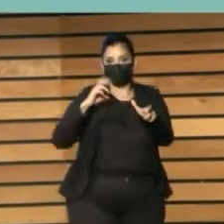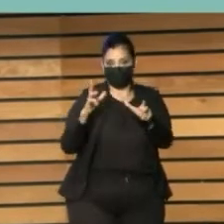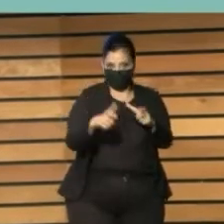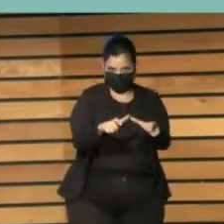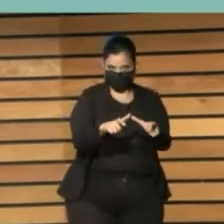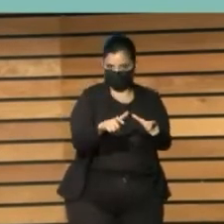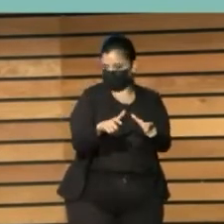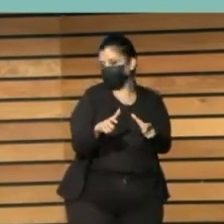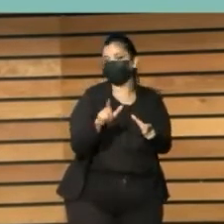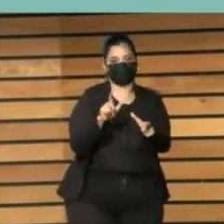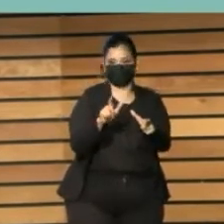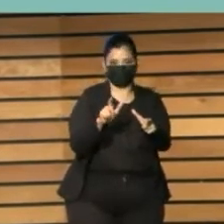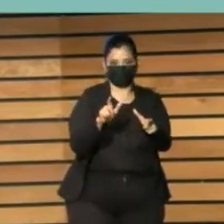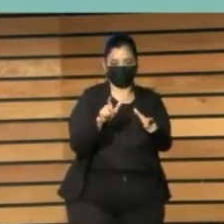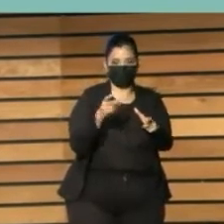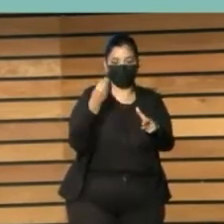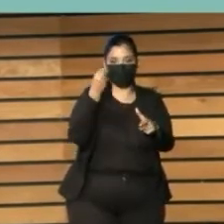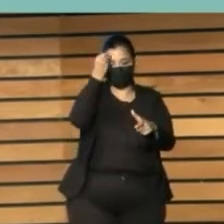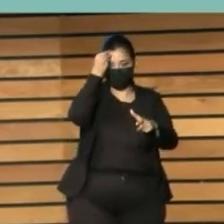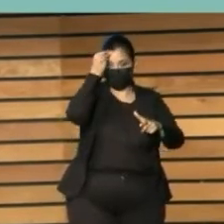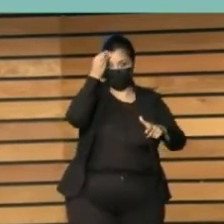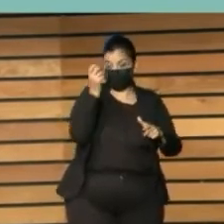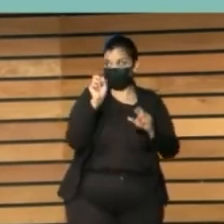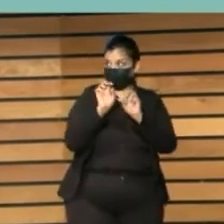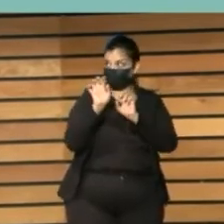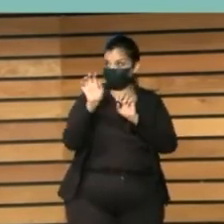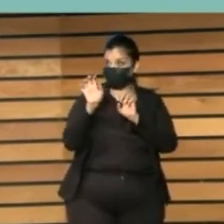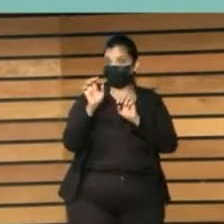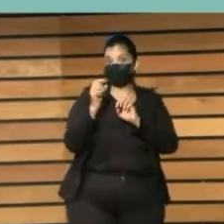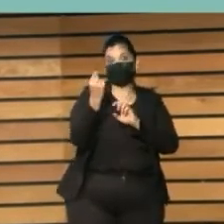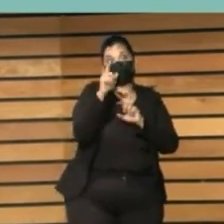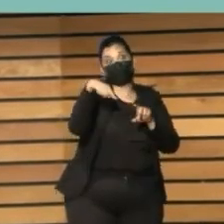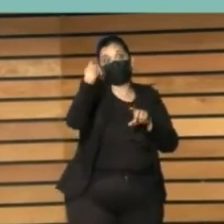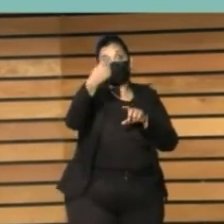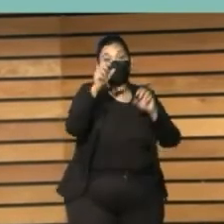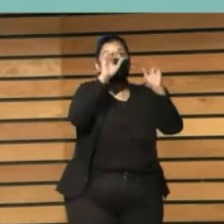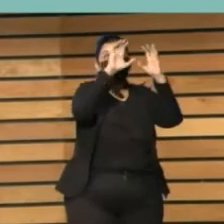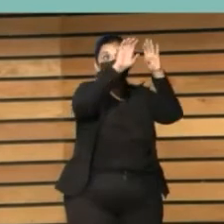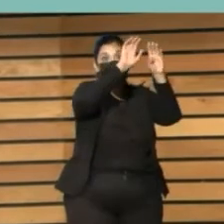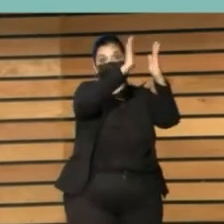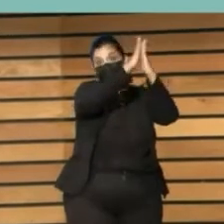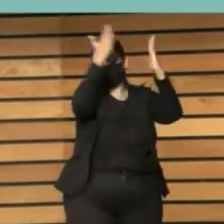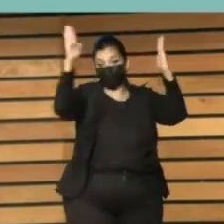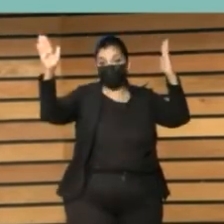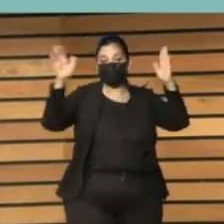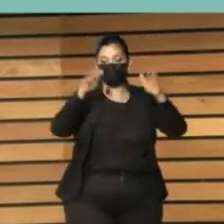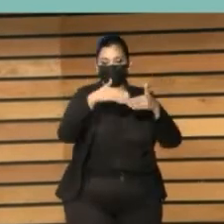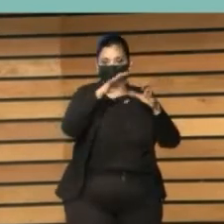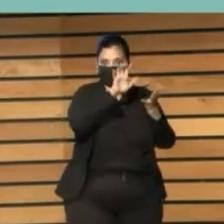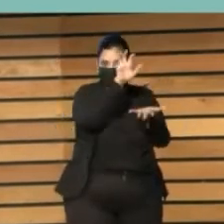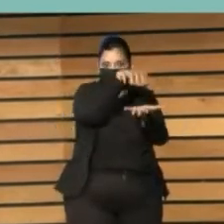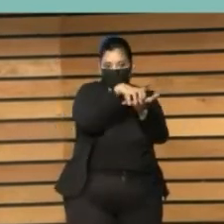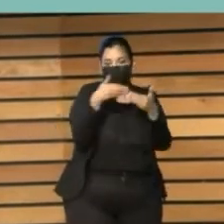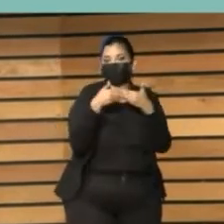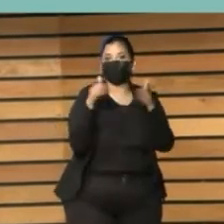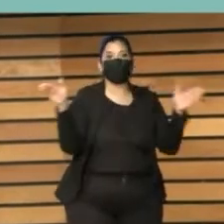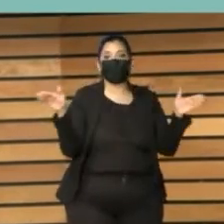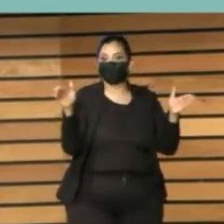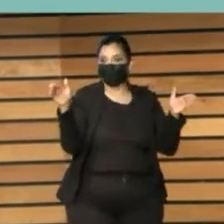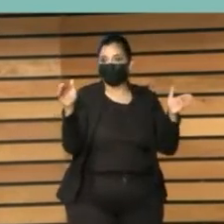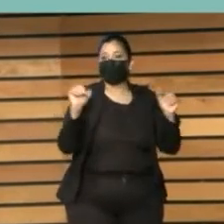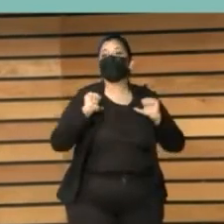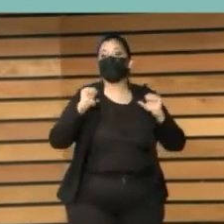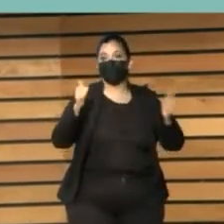personalmente creo que tiene que estar hecho ya cuando la biblioteca está abierta. Es lo que siempre hemos